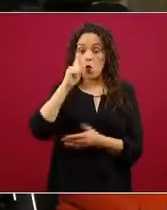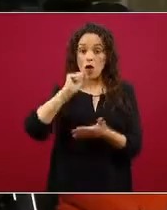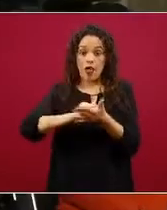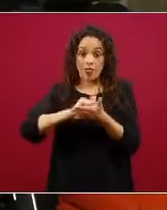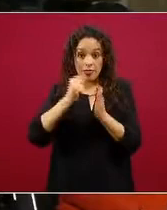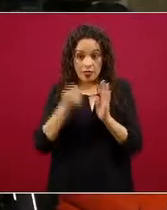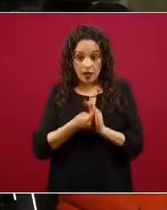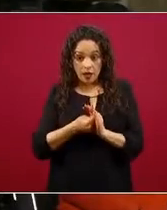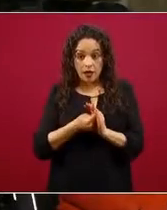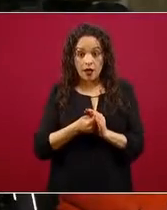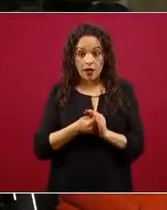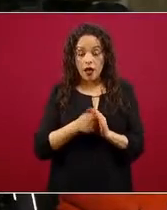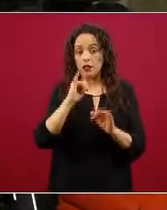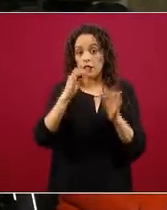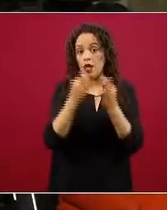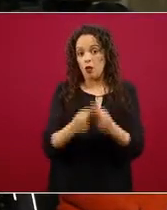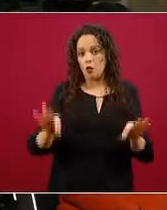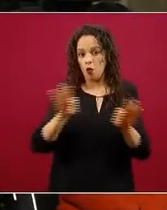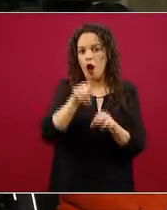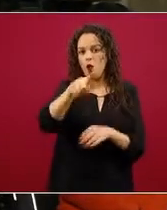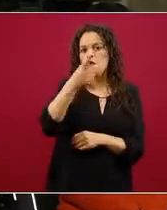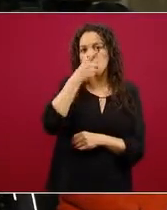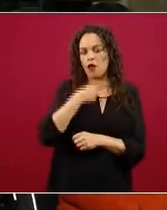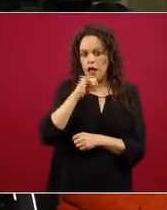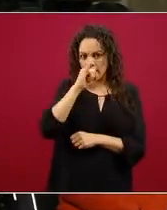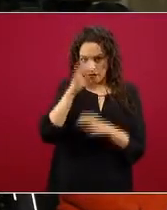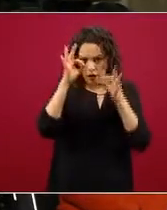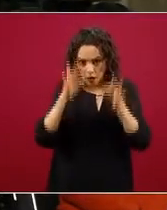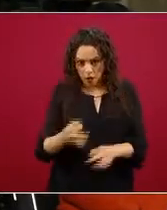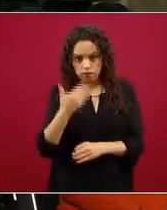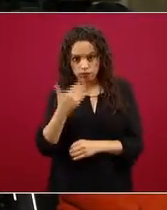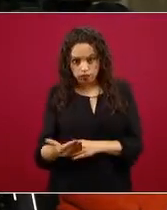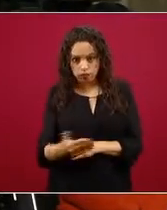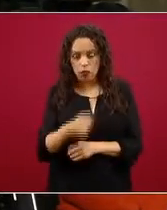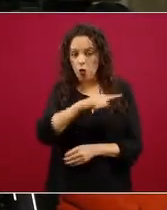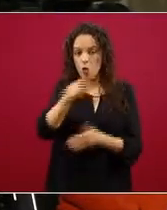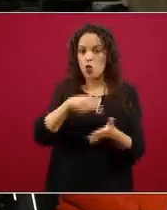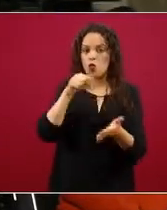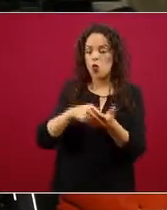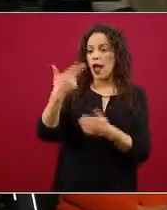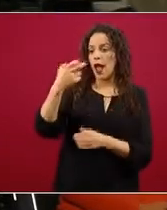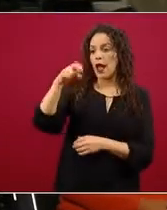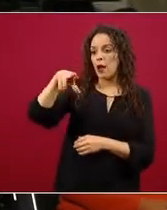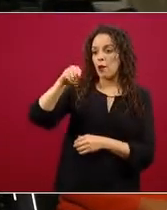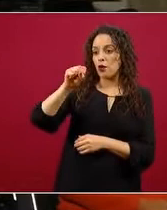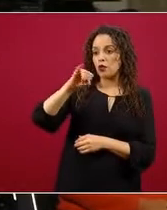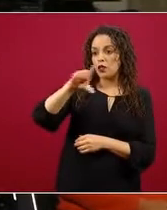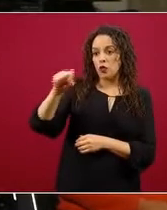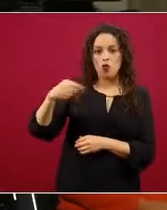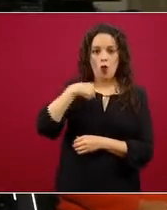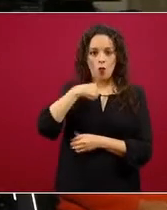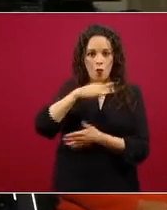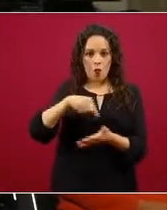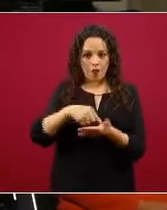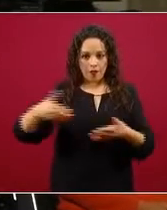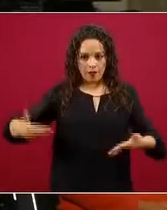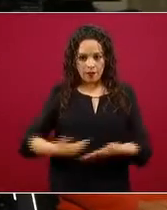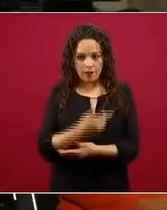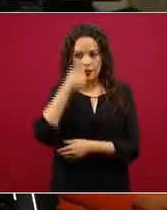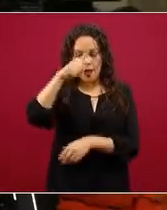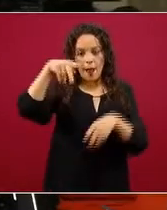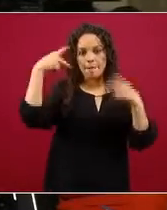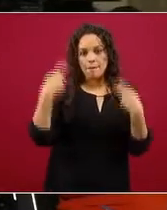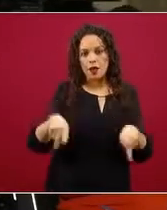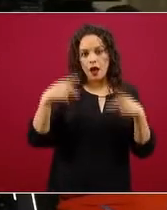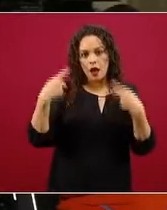importante que usted nos diga si es correcto. En Hermosillo, que es mi lugar de origen, los supermercados han estado incurriendo en una práctica que